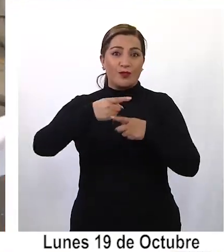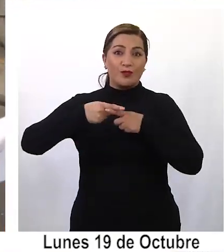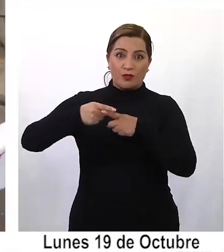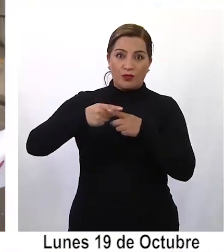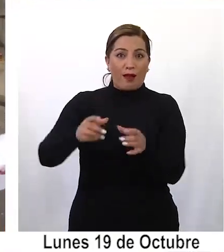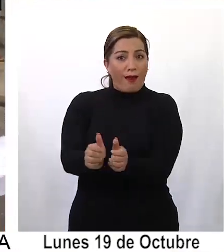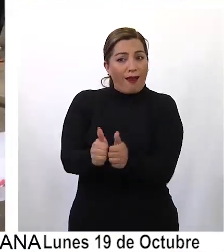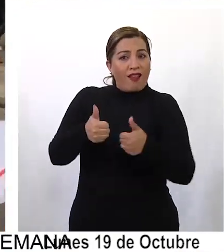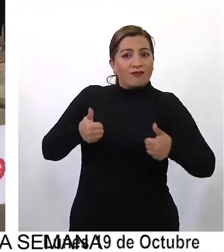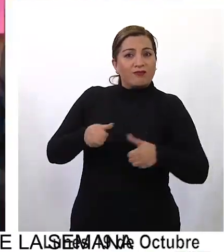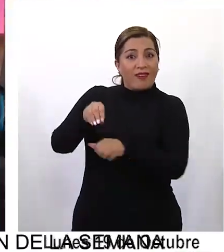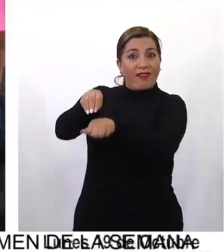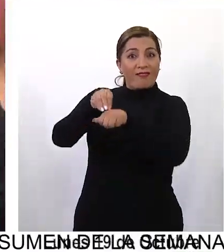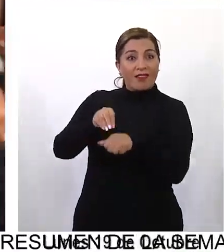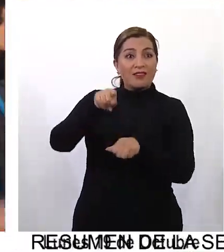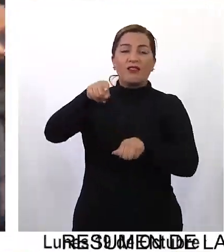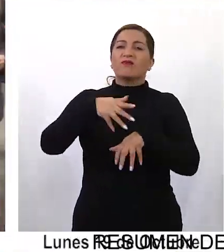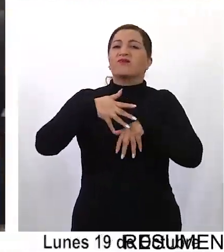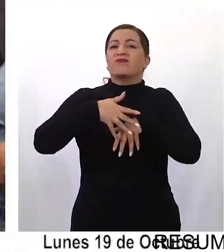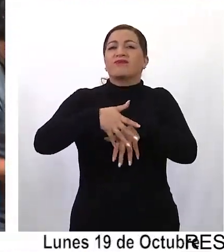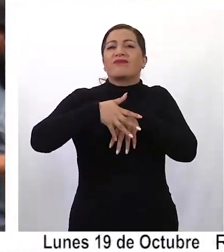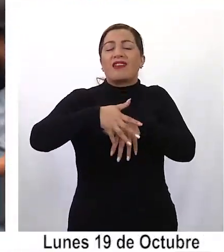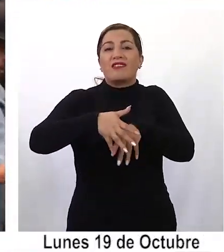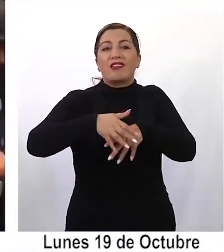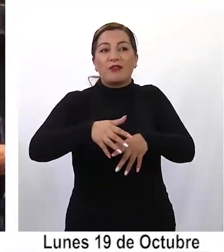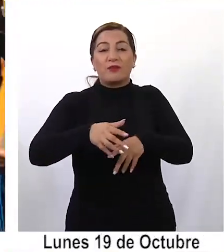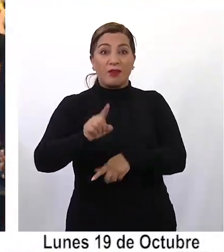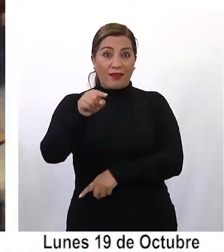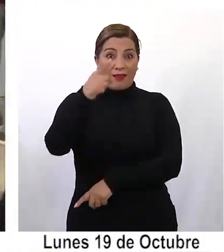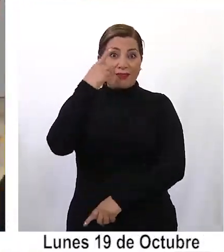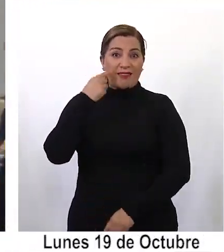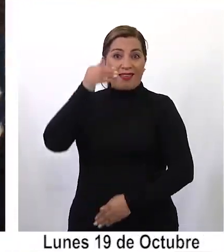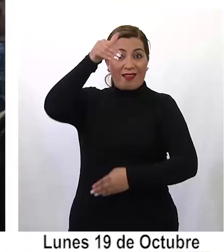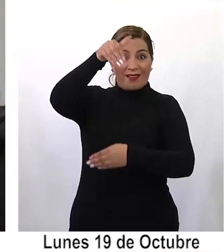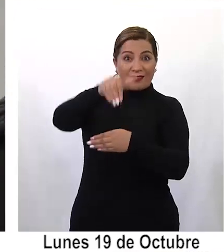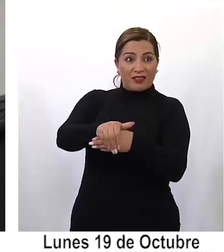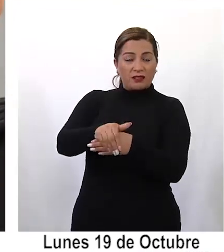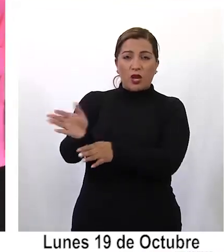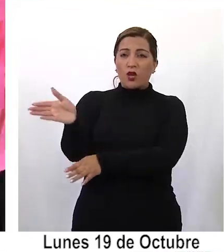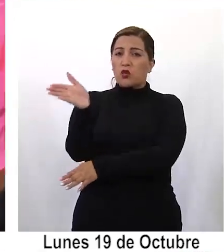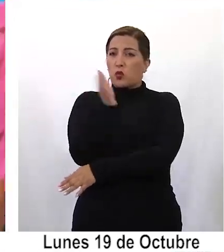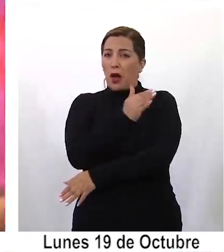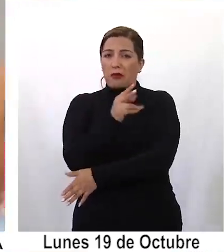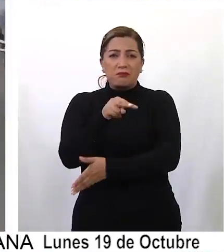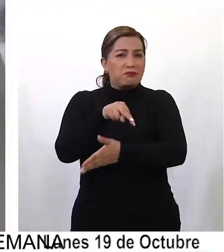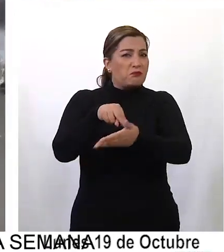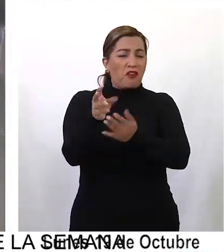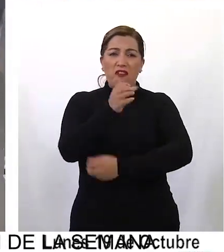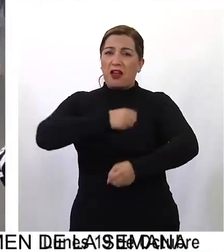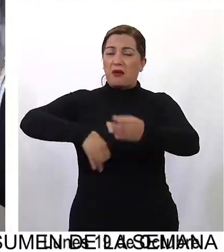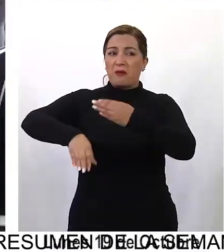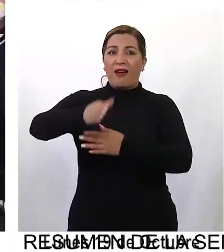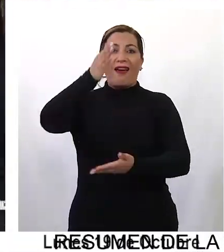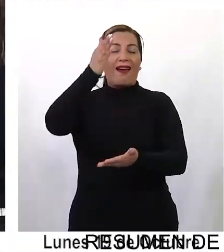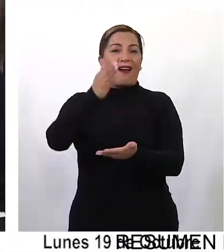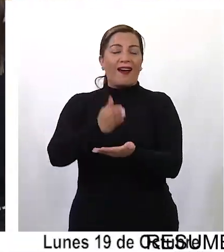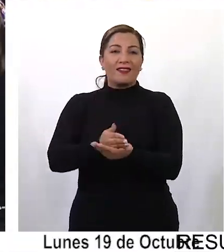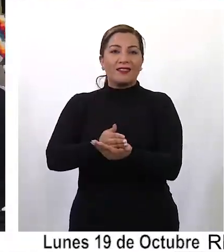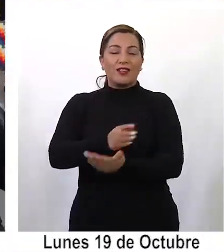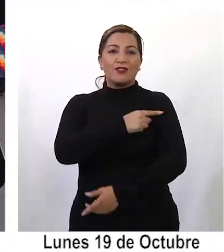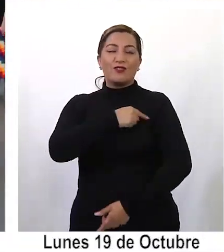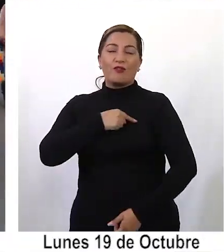autoridades precisaron que durante la marcha convocada en la jornada de la tarde, no hubo ningún problema hasta llegar a la